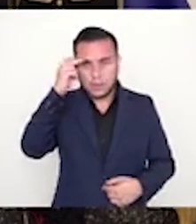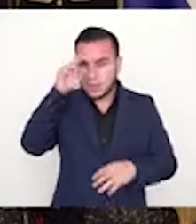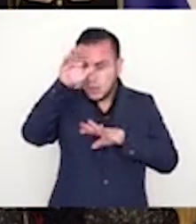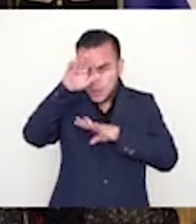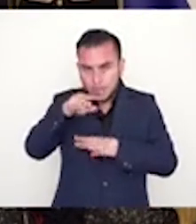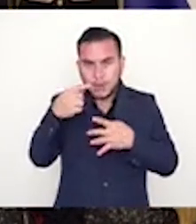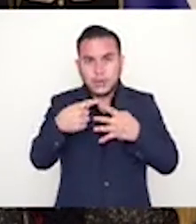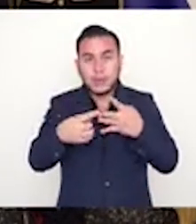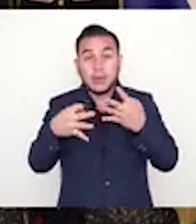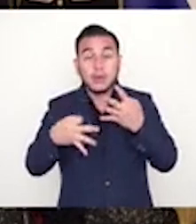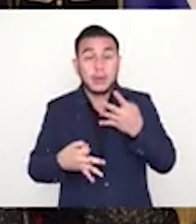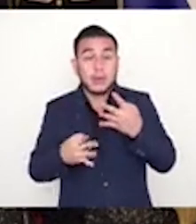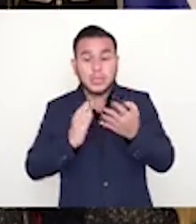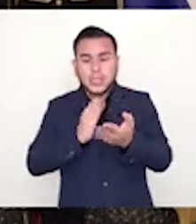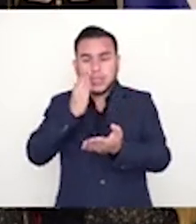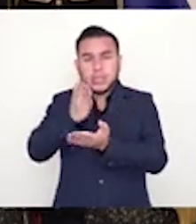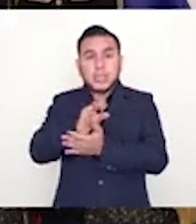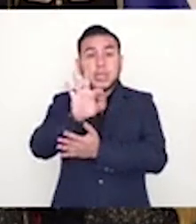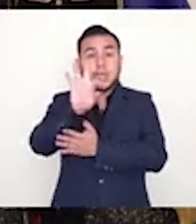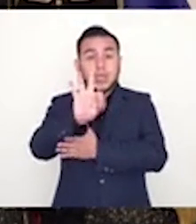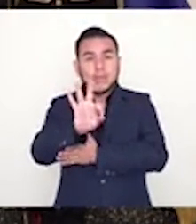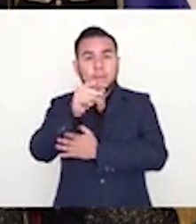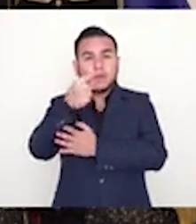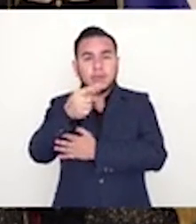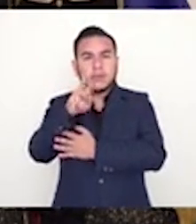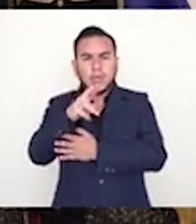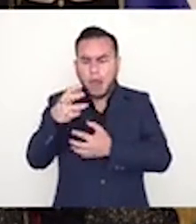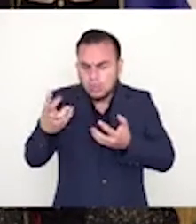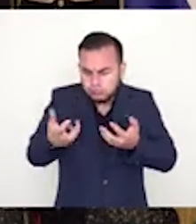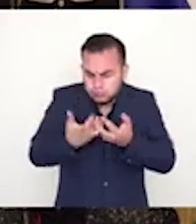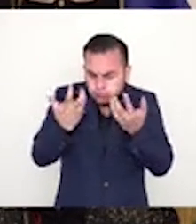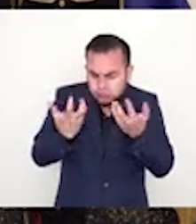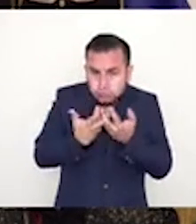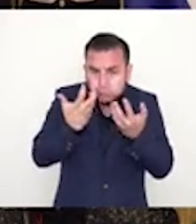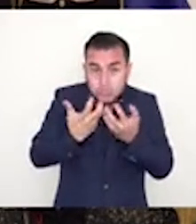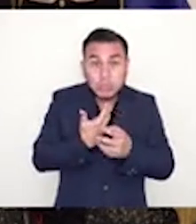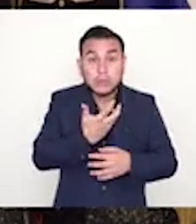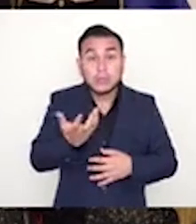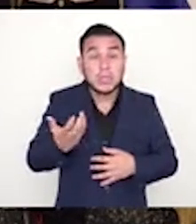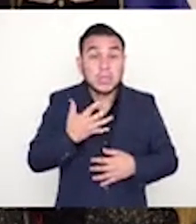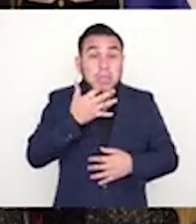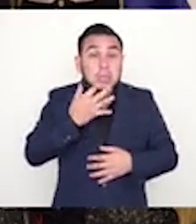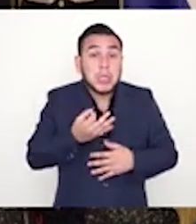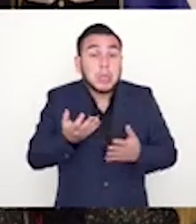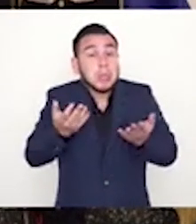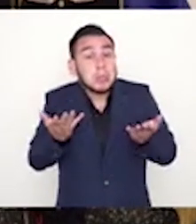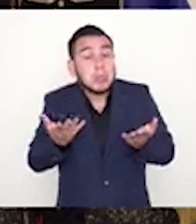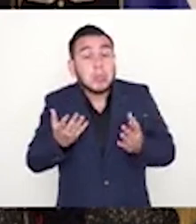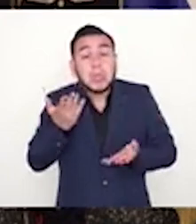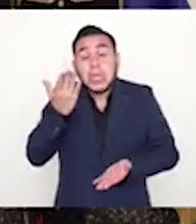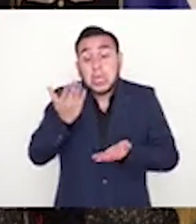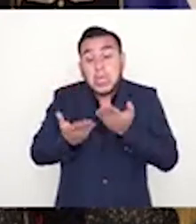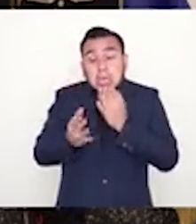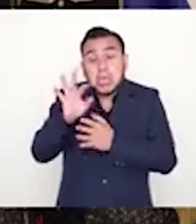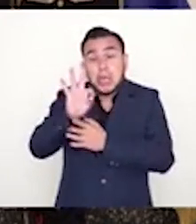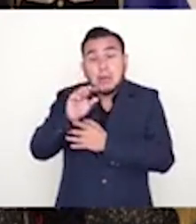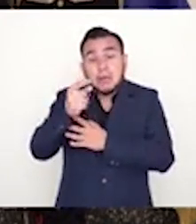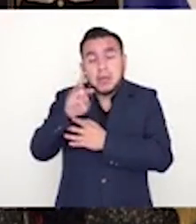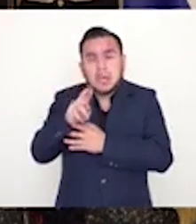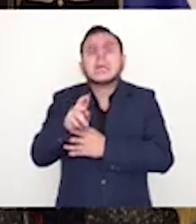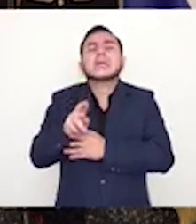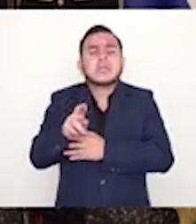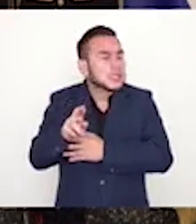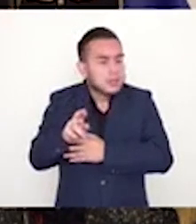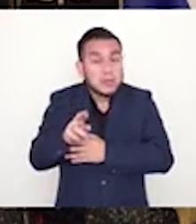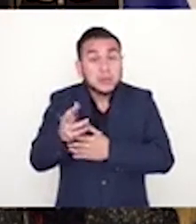república. Así que se lo vamos a certificar al fiscal general para que los investigue por prevaricato. Y como, bueno, puede que el fiscal lo haga, o el fiscal puede que no lo